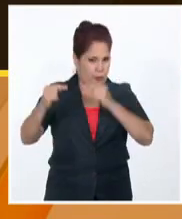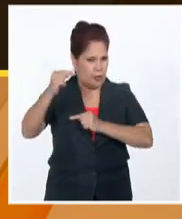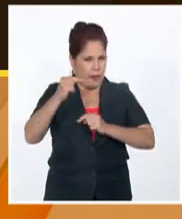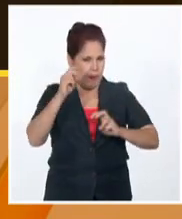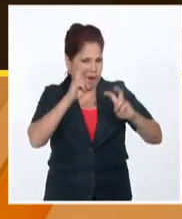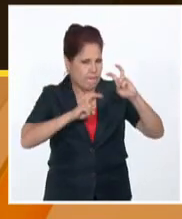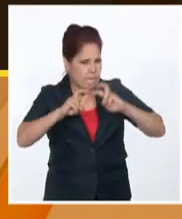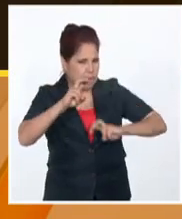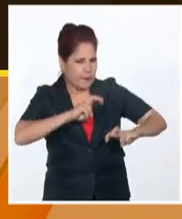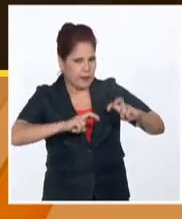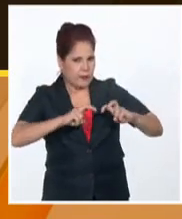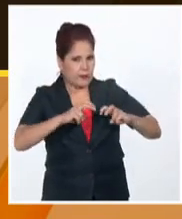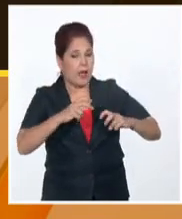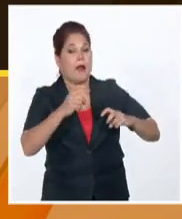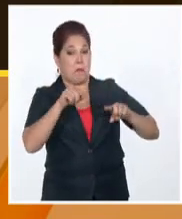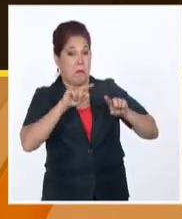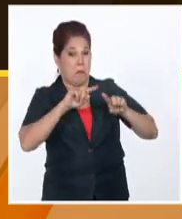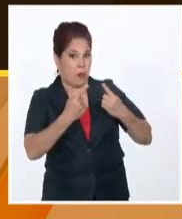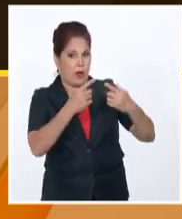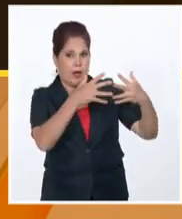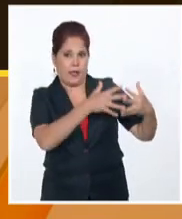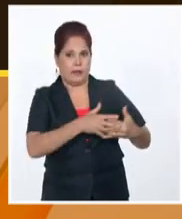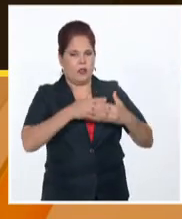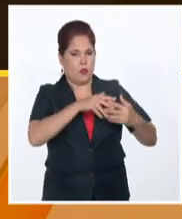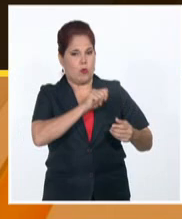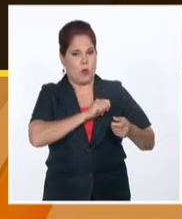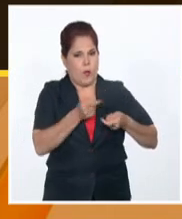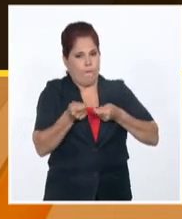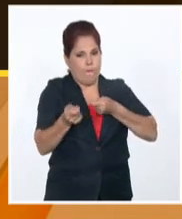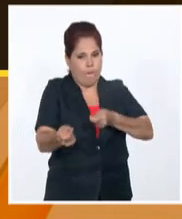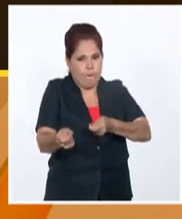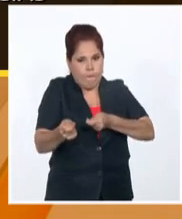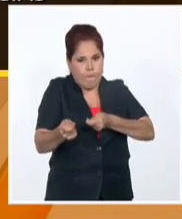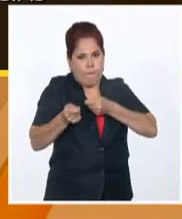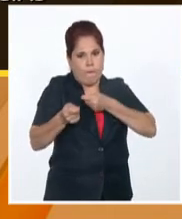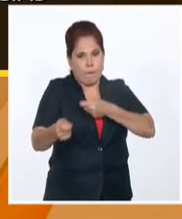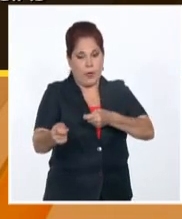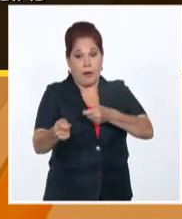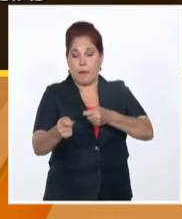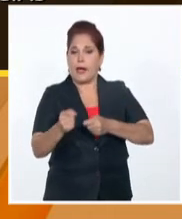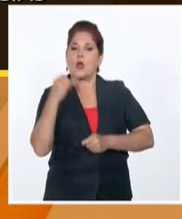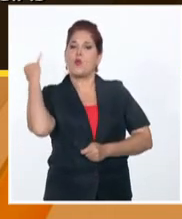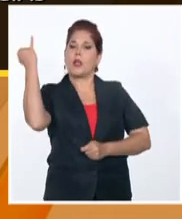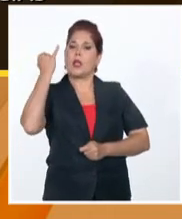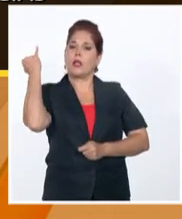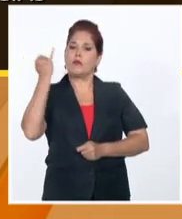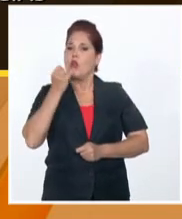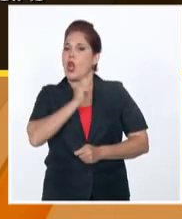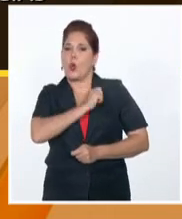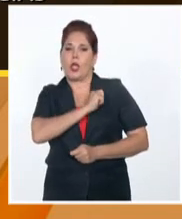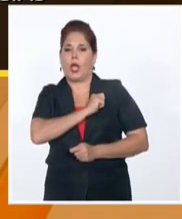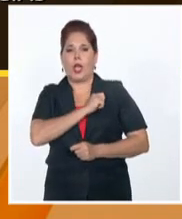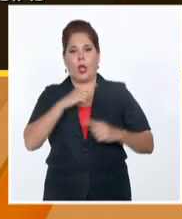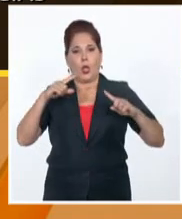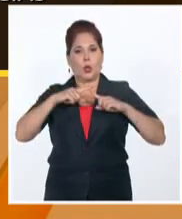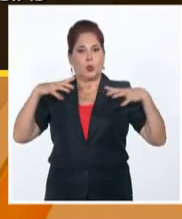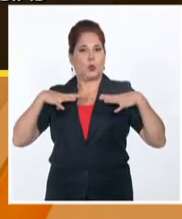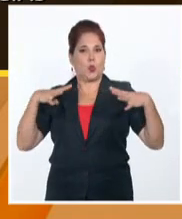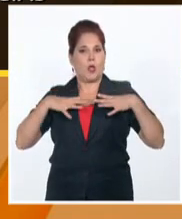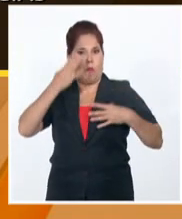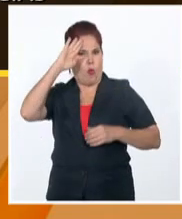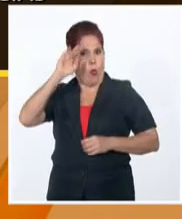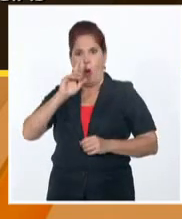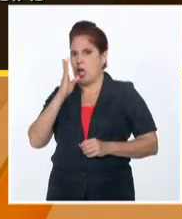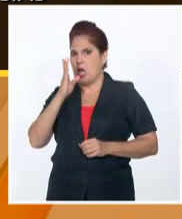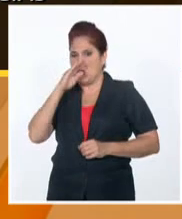subversivos del enemigo, en buena medida con la intención de desacreditar el prestigio internacional de Cuba como destino turístico seguro para